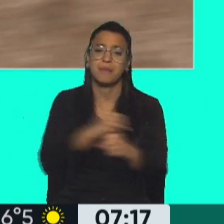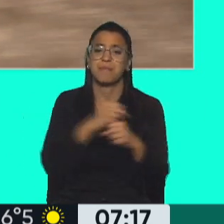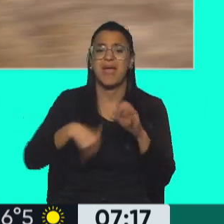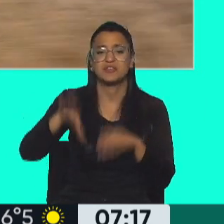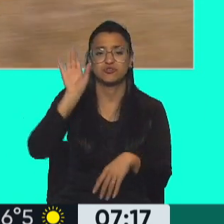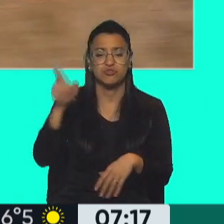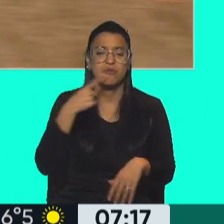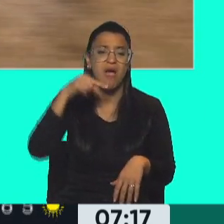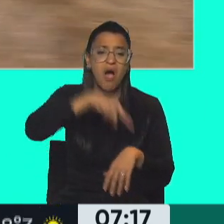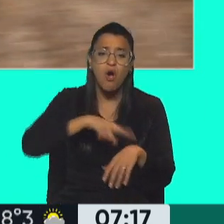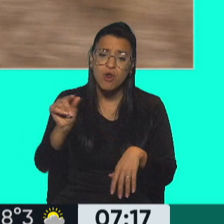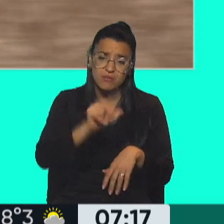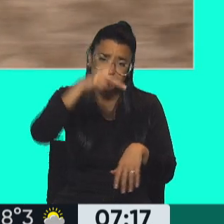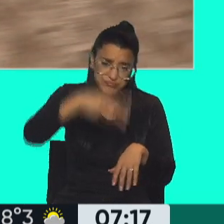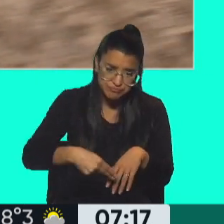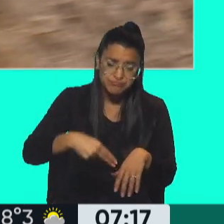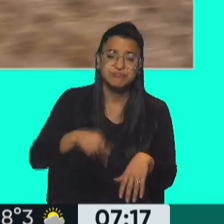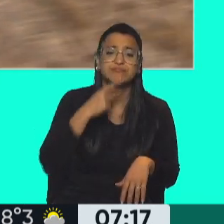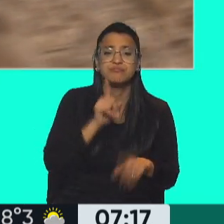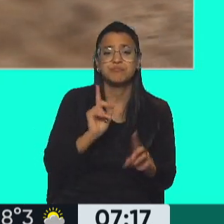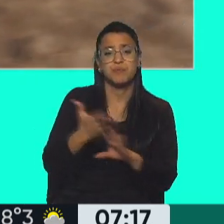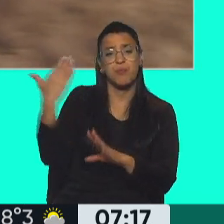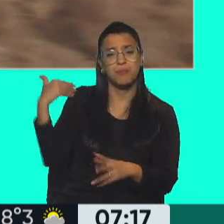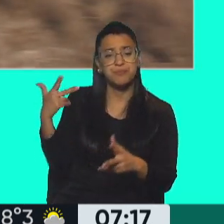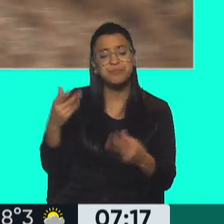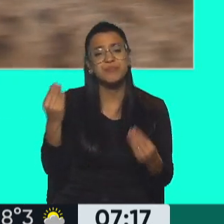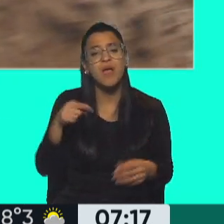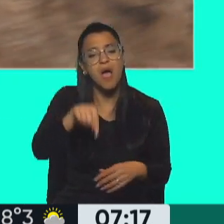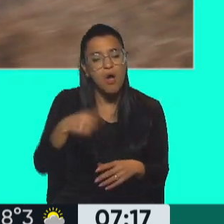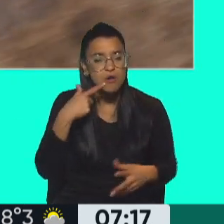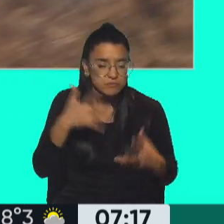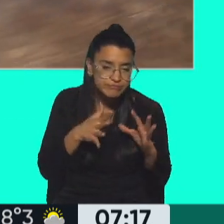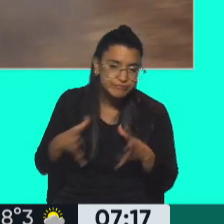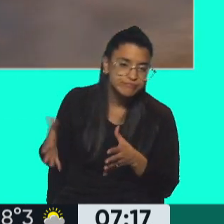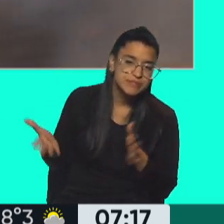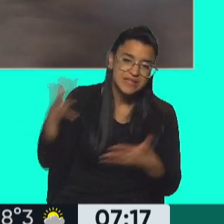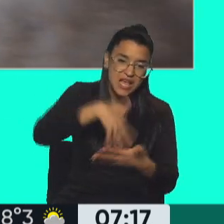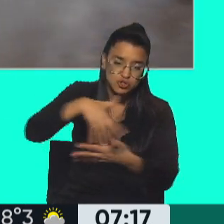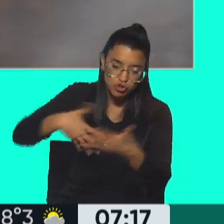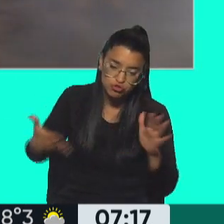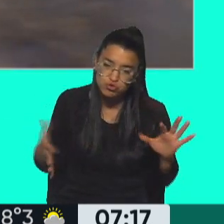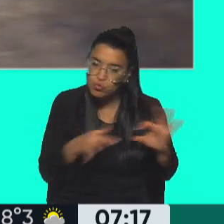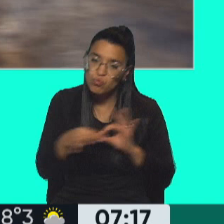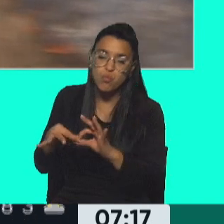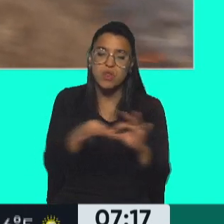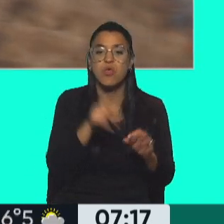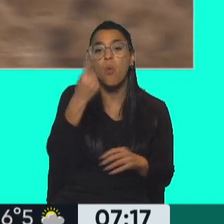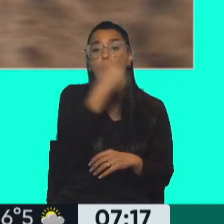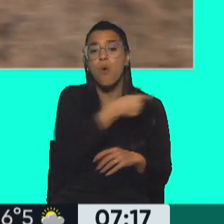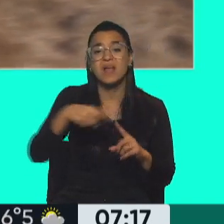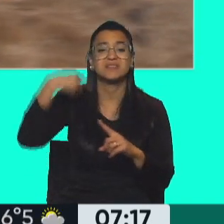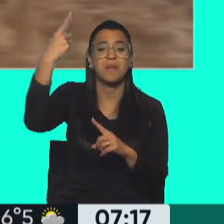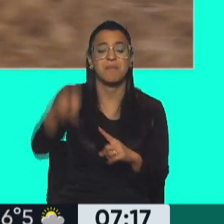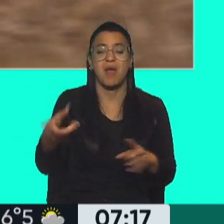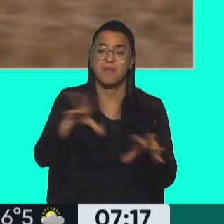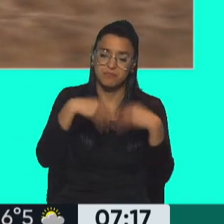El cuarto intermedio, que arribaron en el plenario, al que hacíamos referencia, intenta llegar a unificar todos los textos. Habrá que esperar una semana para conocer el resultado